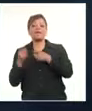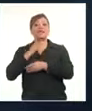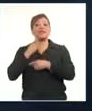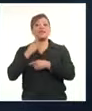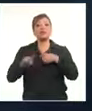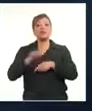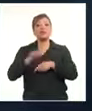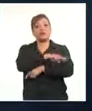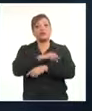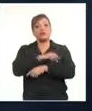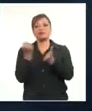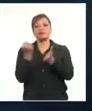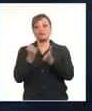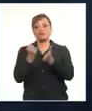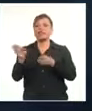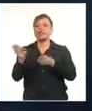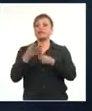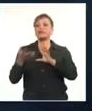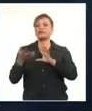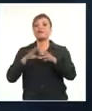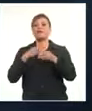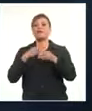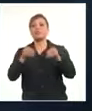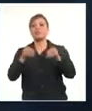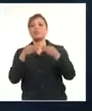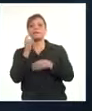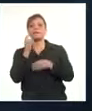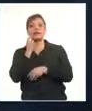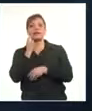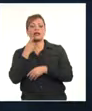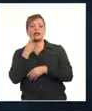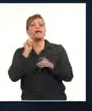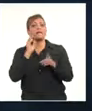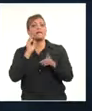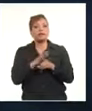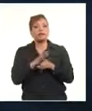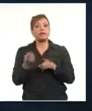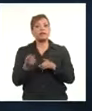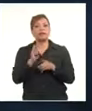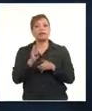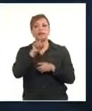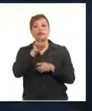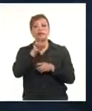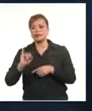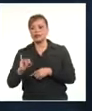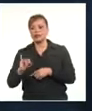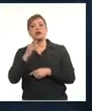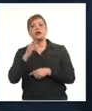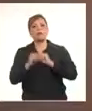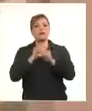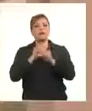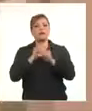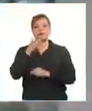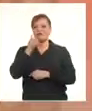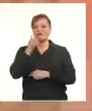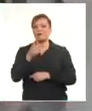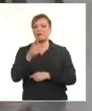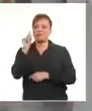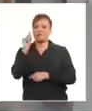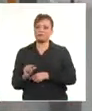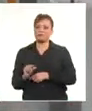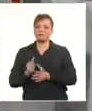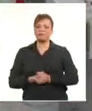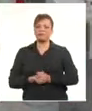volvemos a certificar. Hay distintos tipos de metales, pero nosotros empezamos por el 316 hélicos y que va muy bien para el ser humano. El